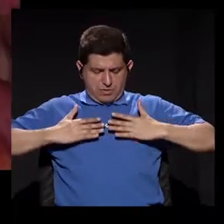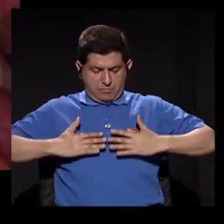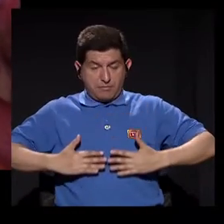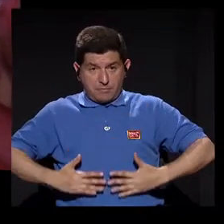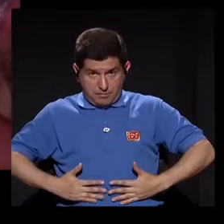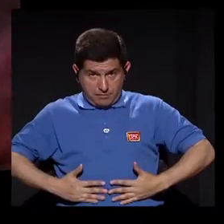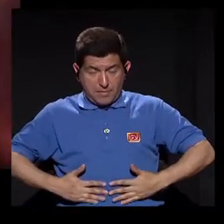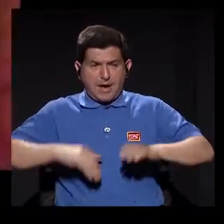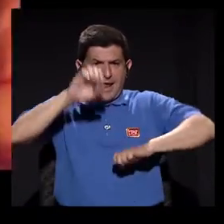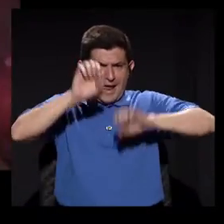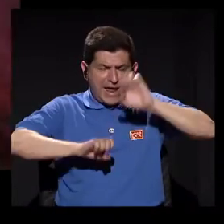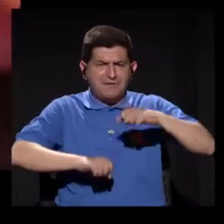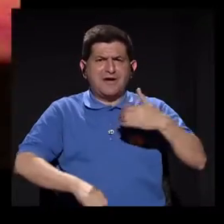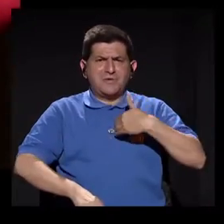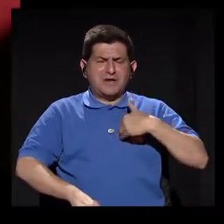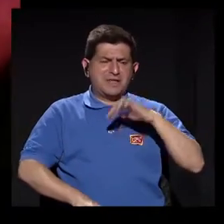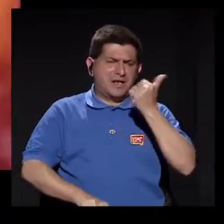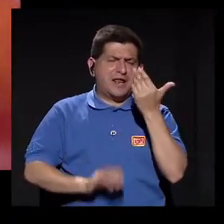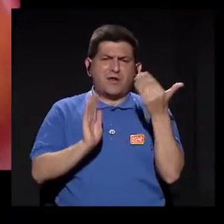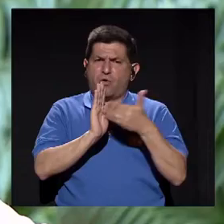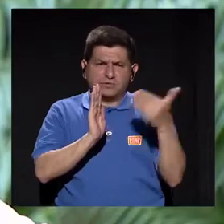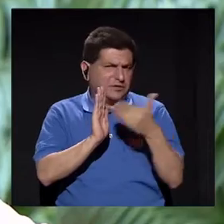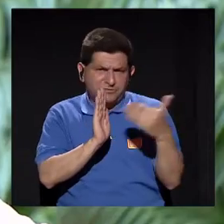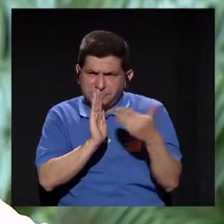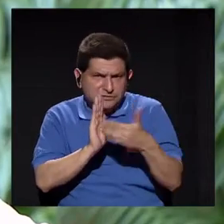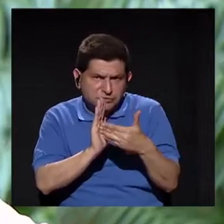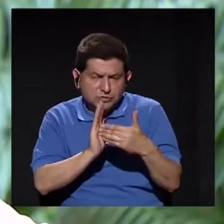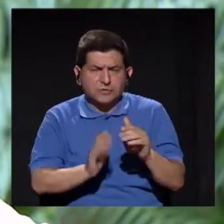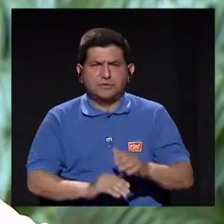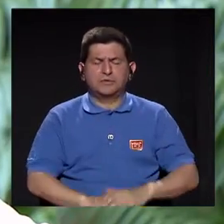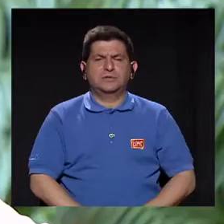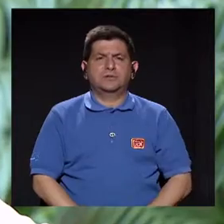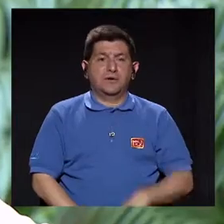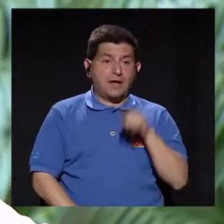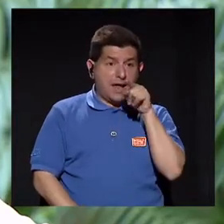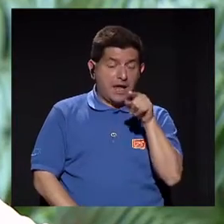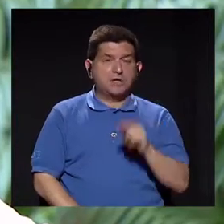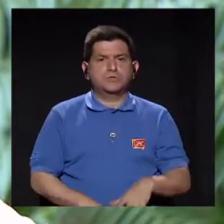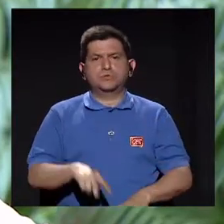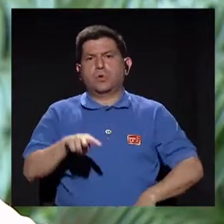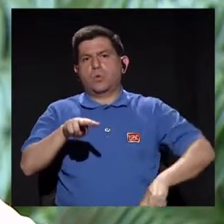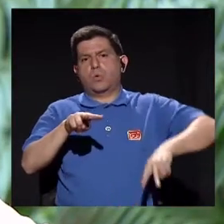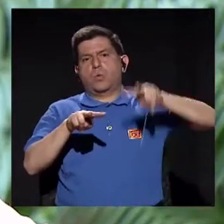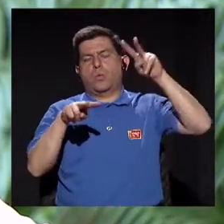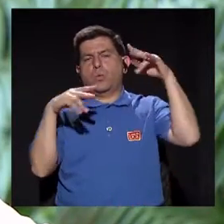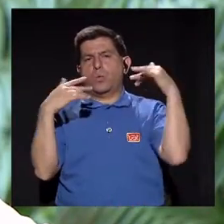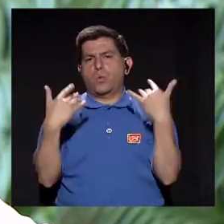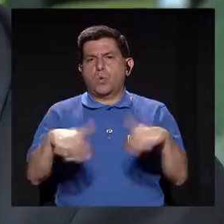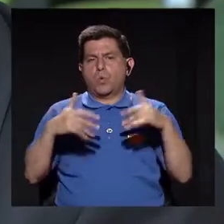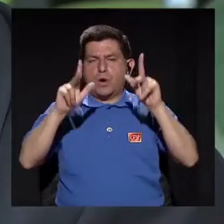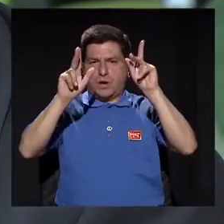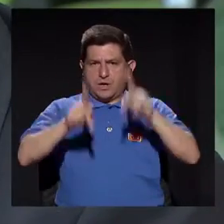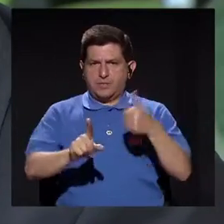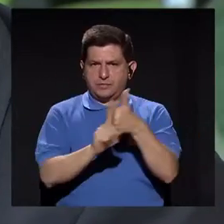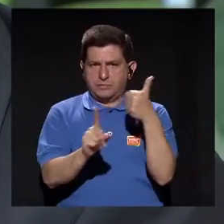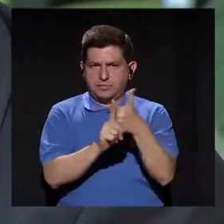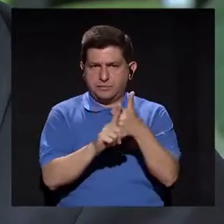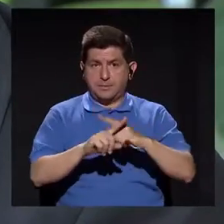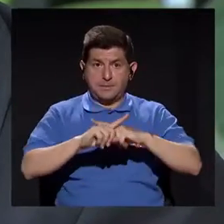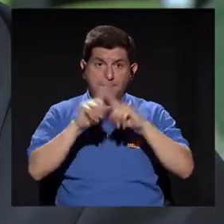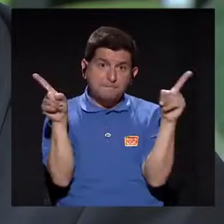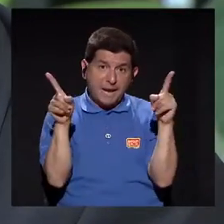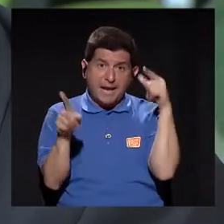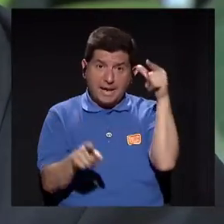peritoneal, valorar si existe alguna otra lesión o no y eso es una ventaja enorme para ese paciente.